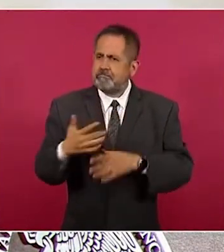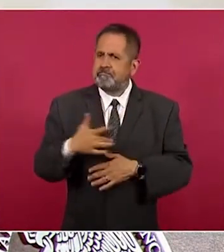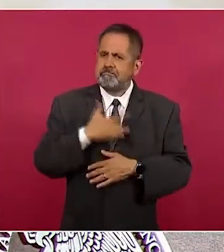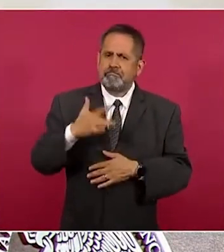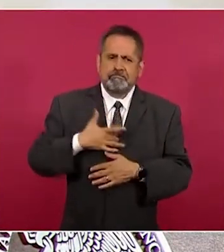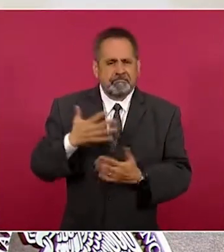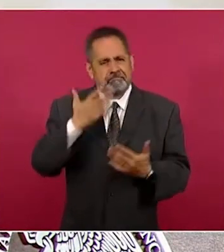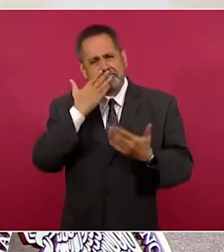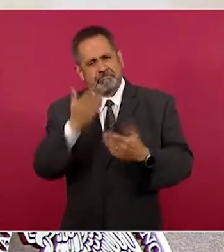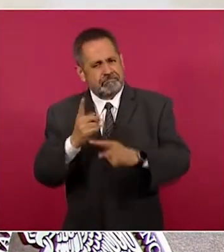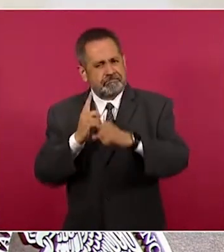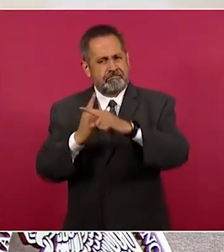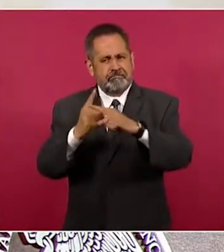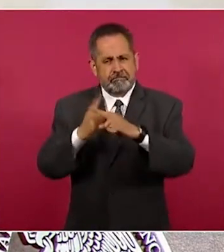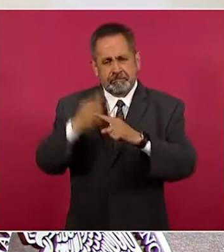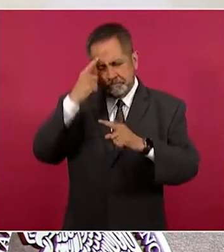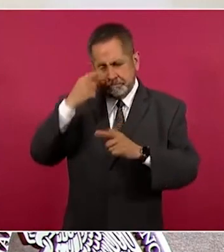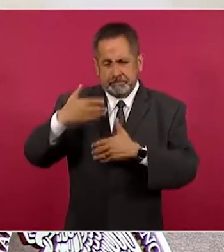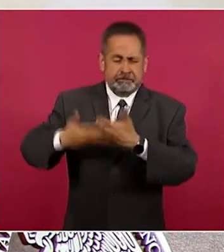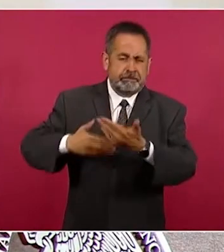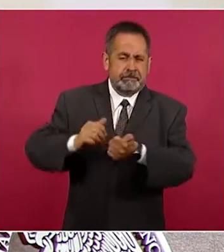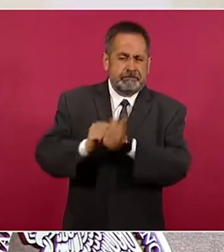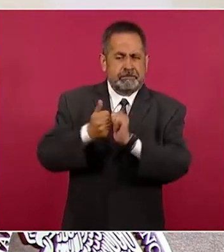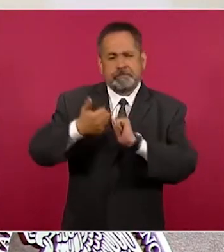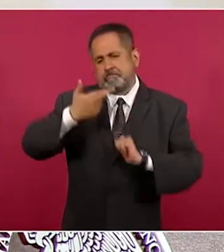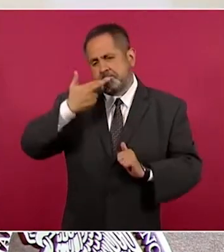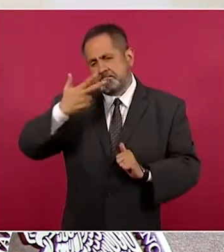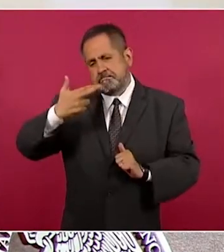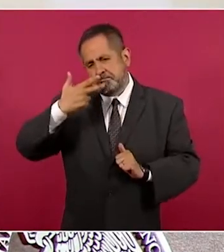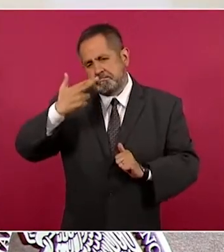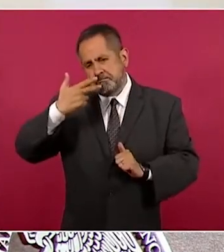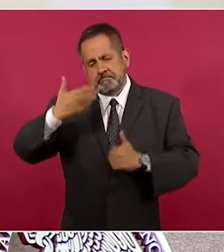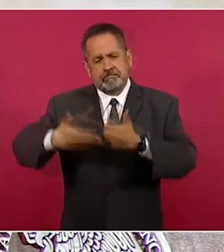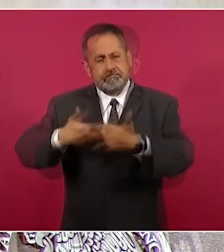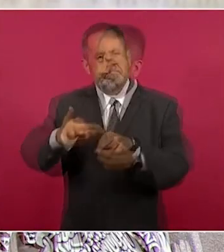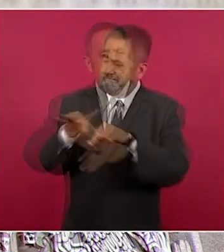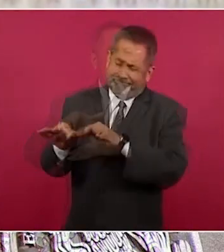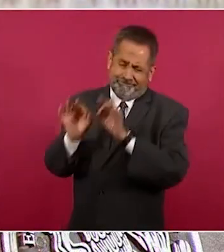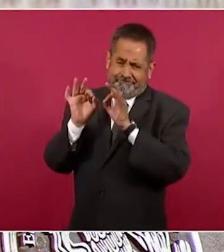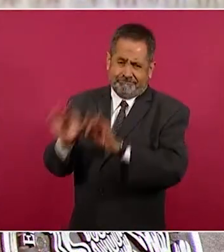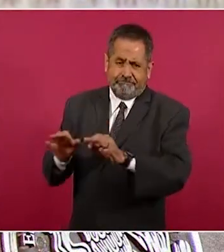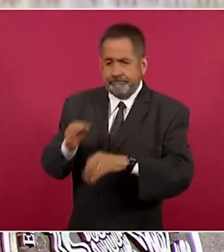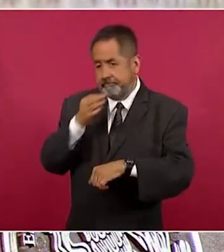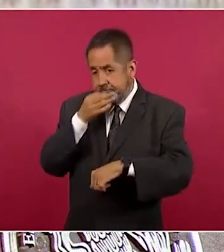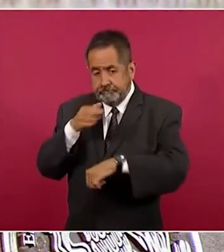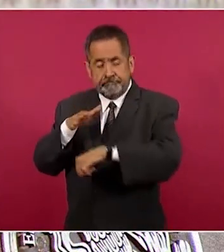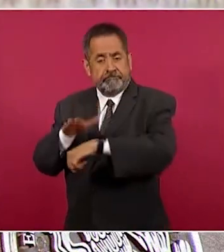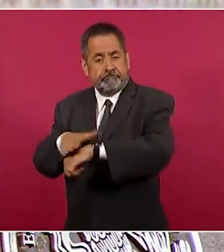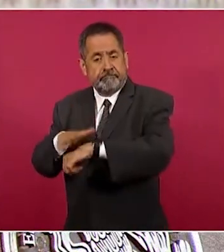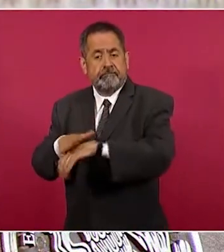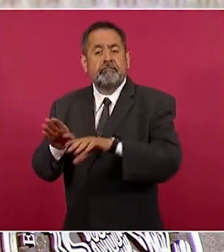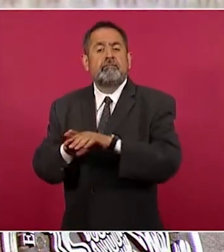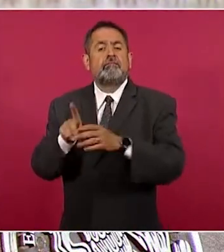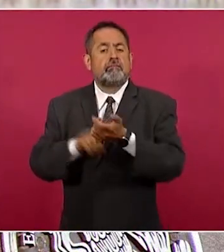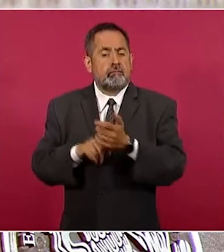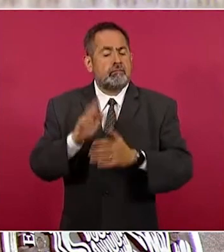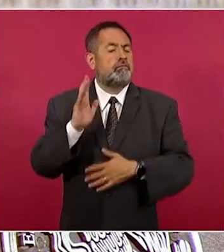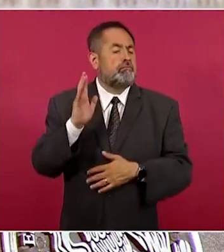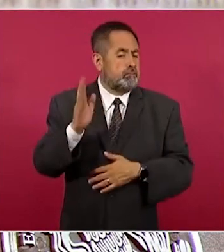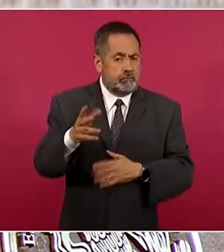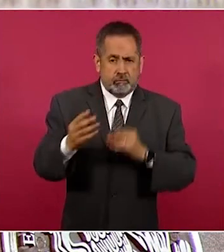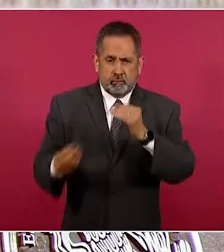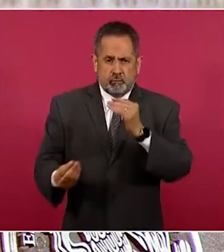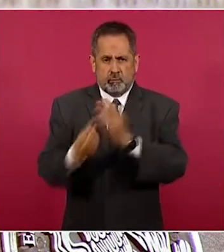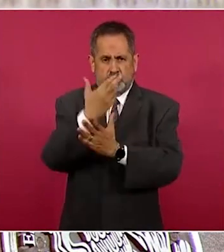disposición de mejorar cada día lo que se refiere a la educación. Ahora hablaremos de lo relacionado a los cuatro